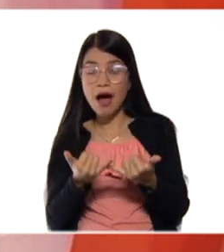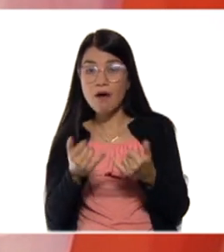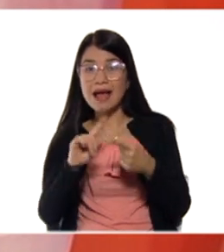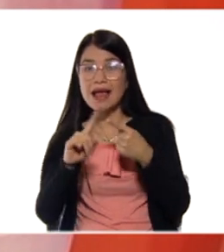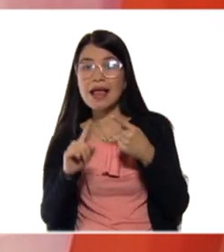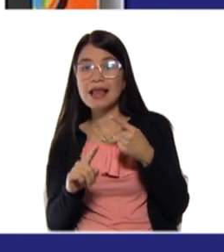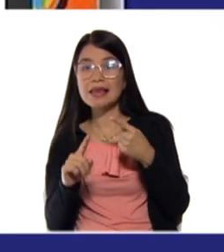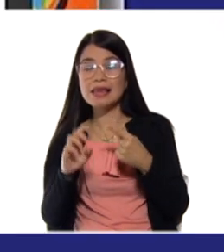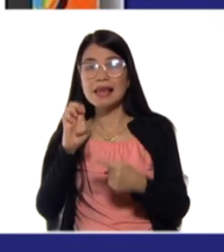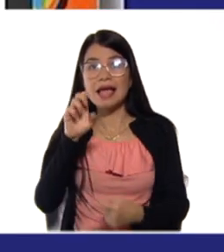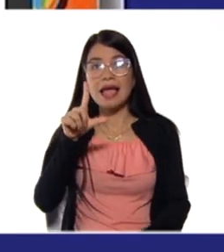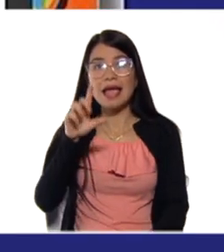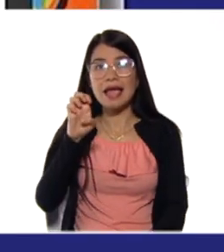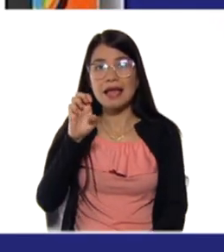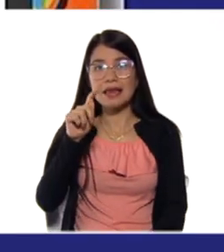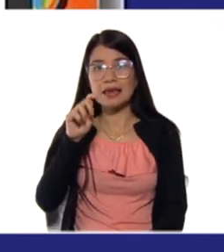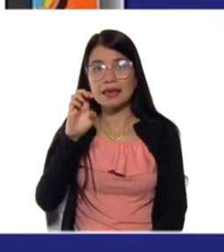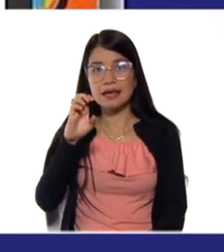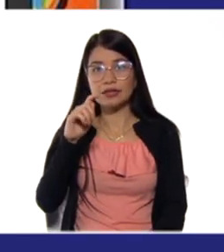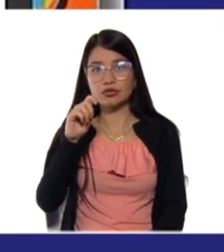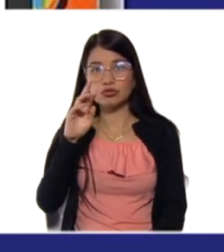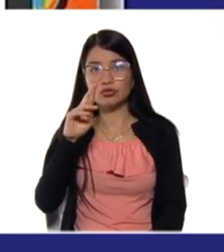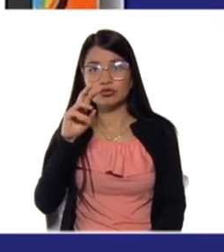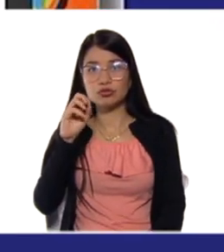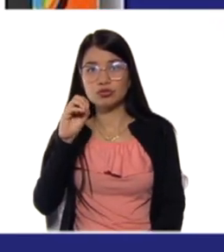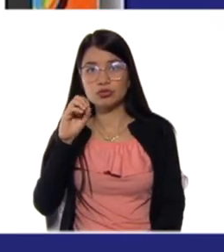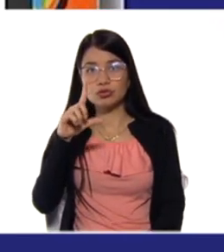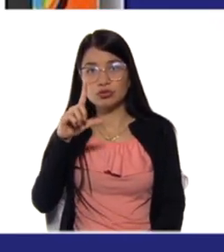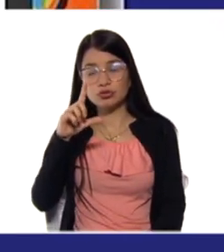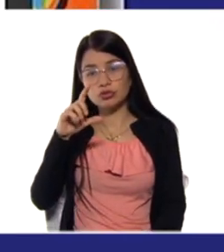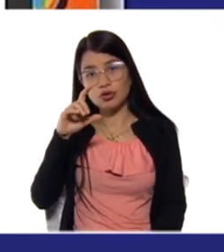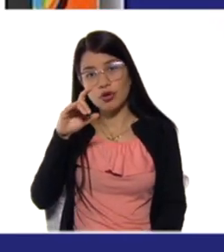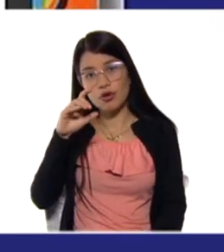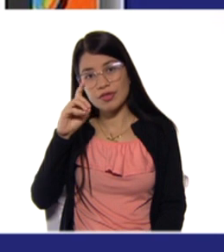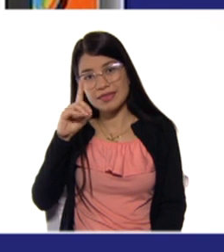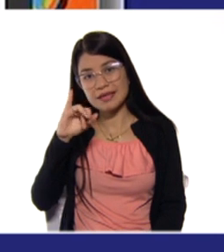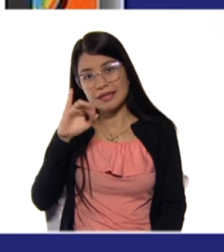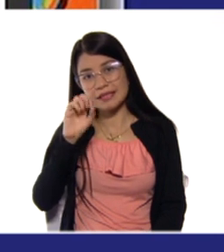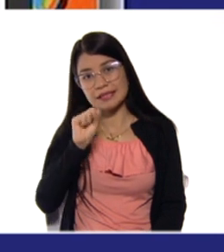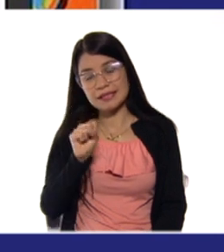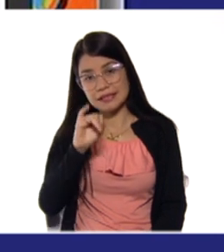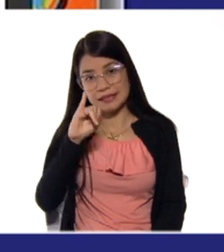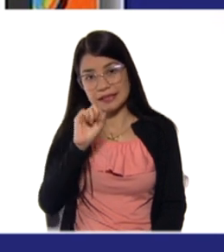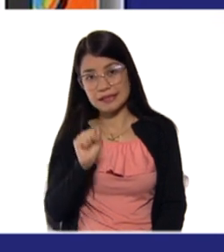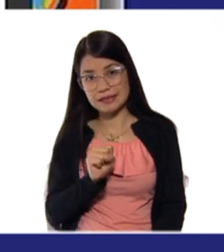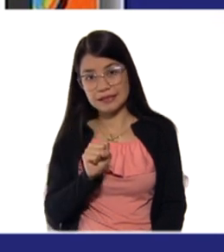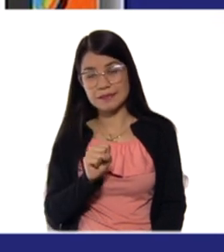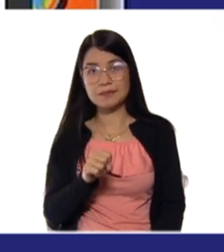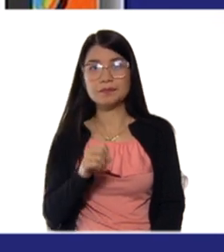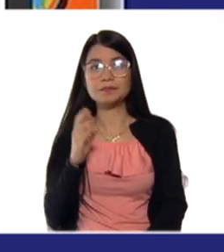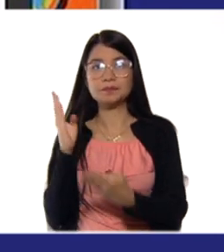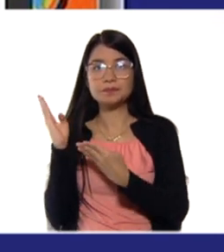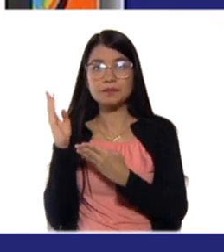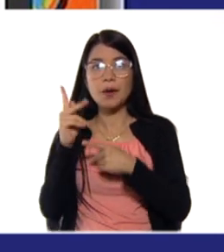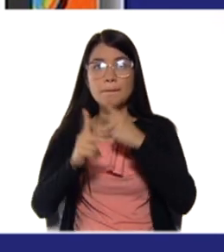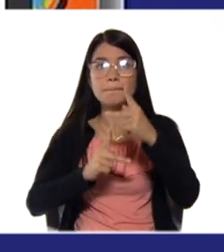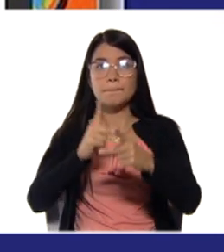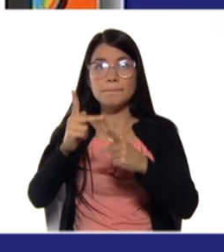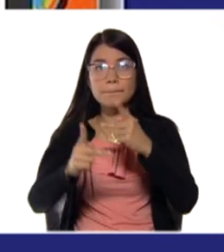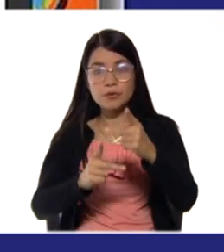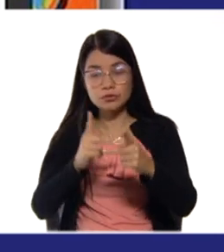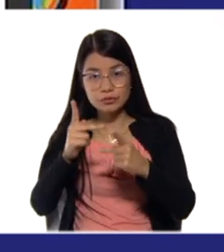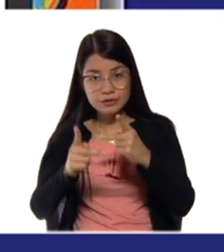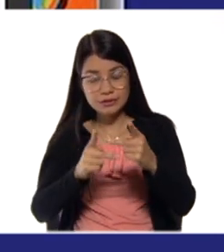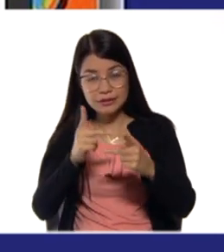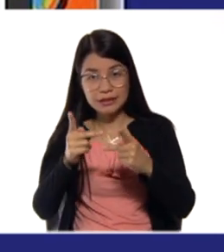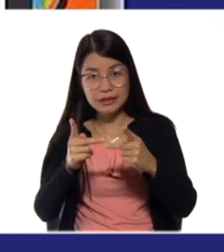que es el proceso por el cual aplicamos energía para producir una reacción química no espontánea. Hay reacciones químicas que